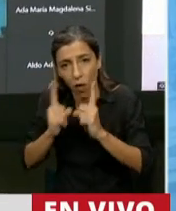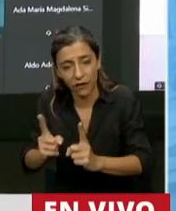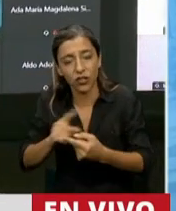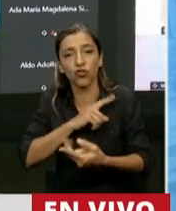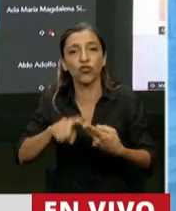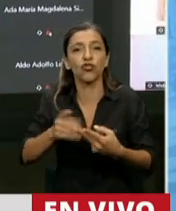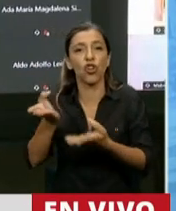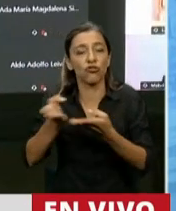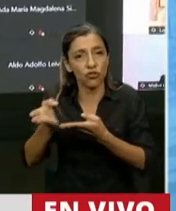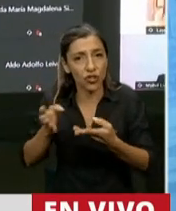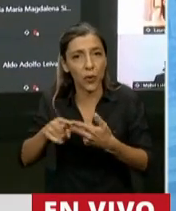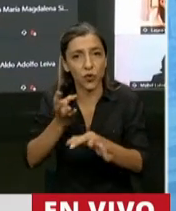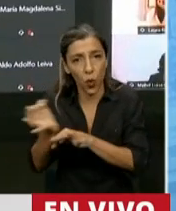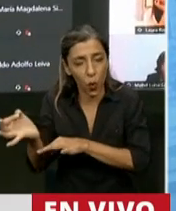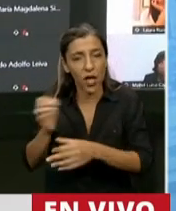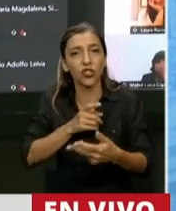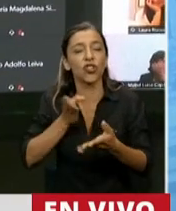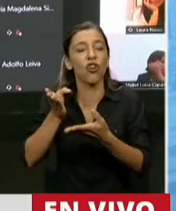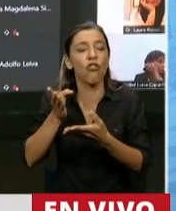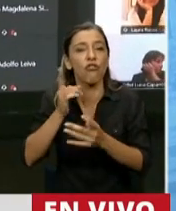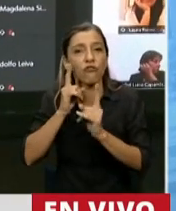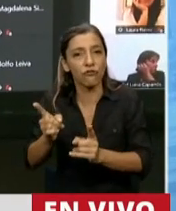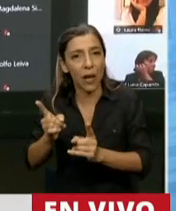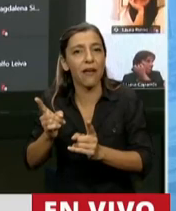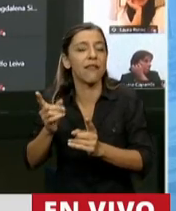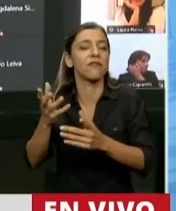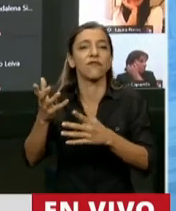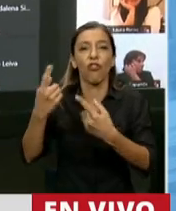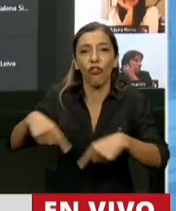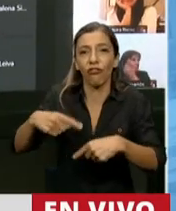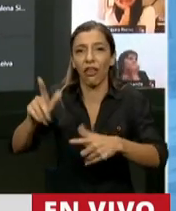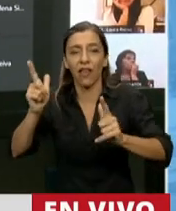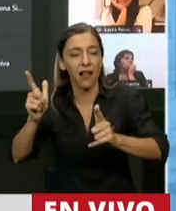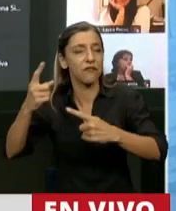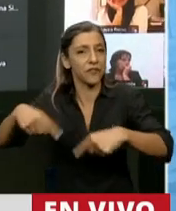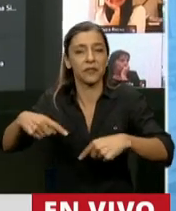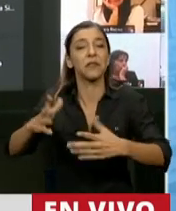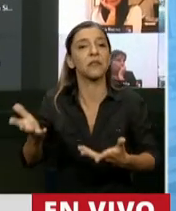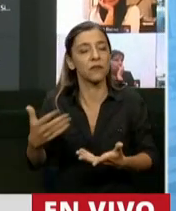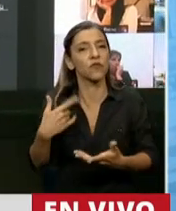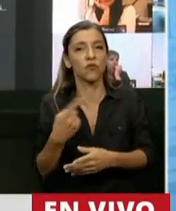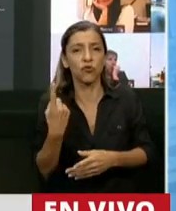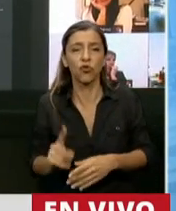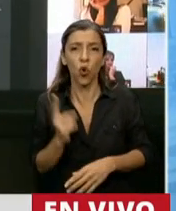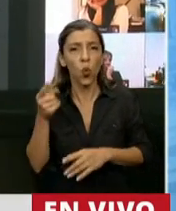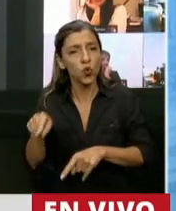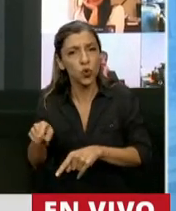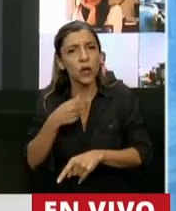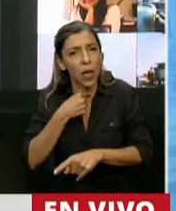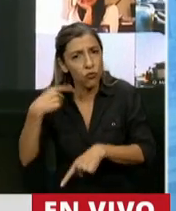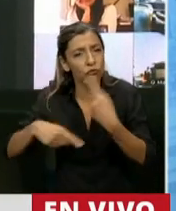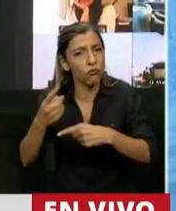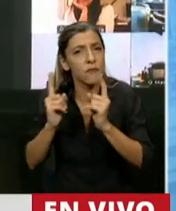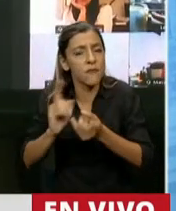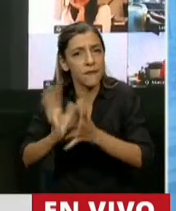recreativos, a utilizar la ciudad. Y nosotros estamos muy orgullosos de eso, Presidente. Y queremos seguir haciéndolo. ¿Sabe